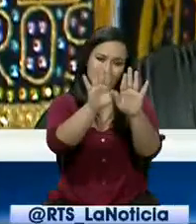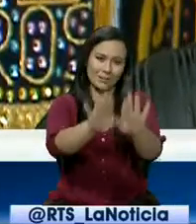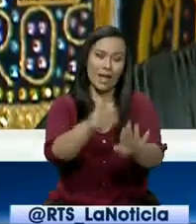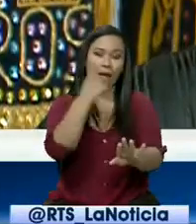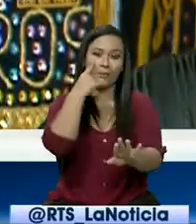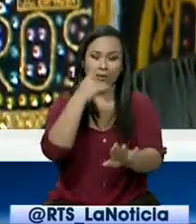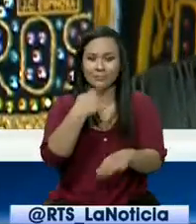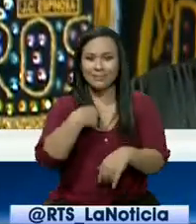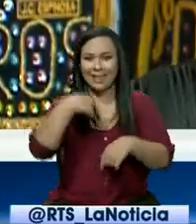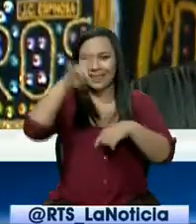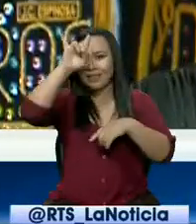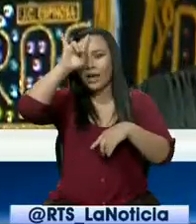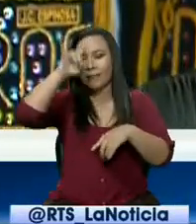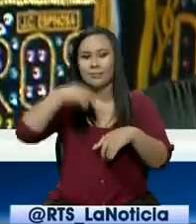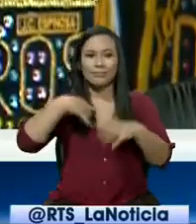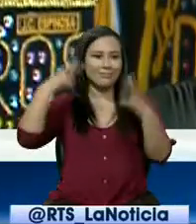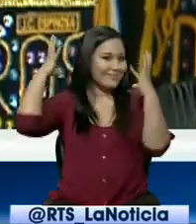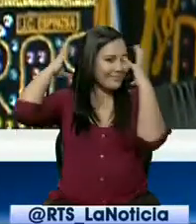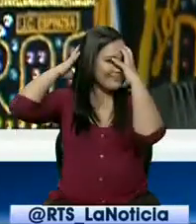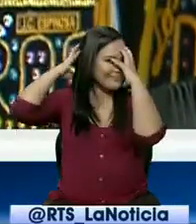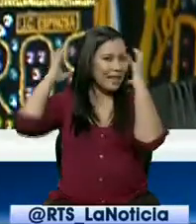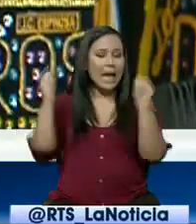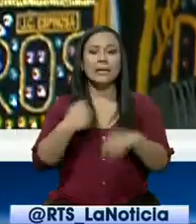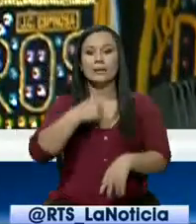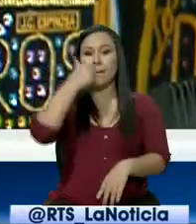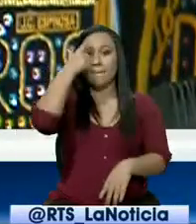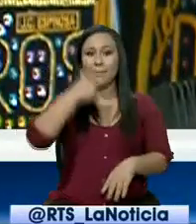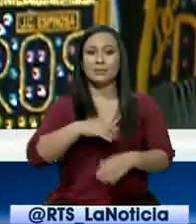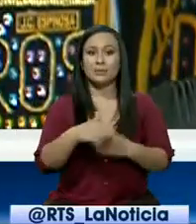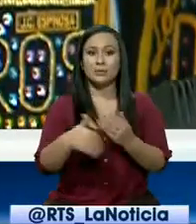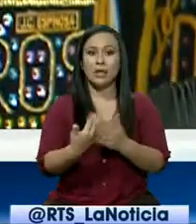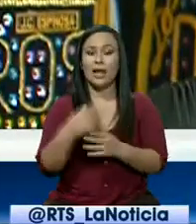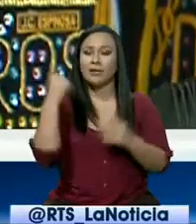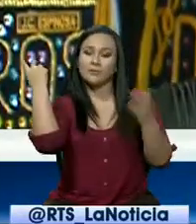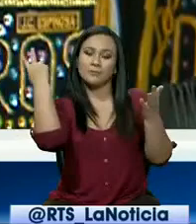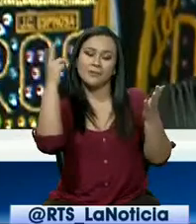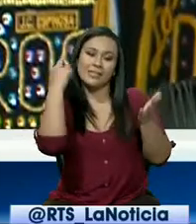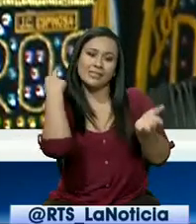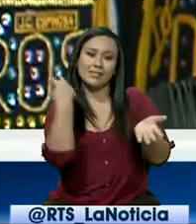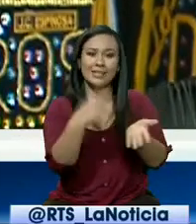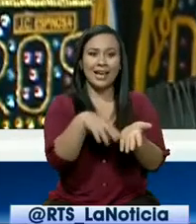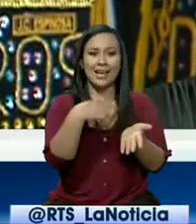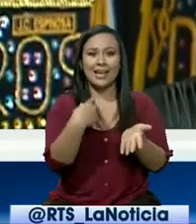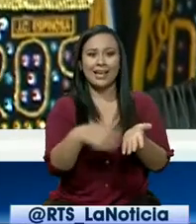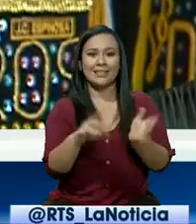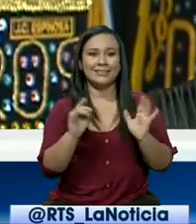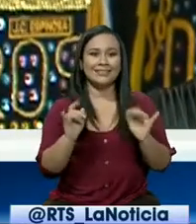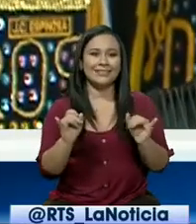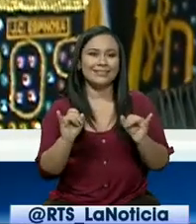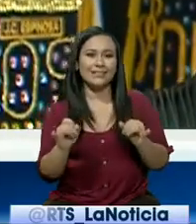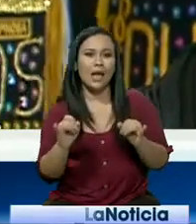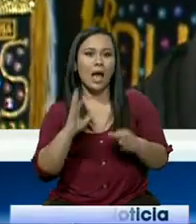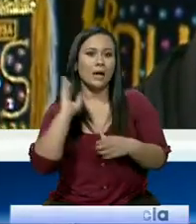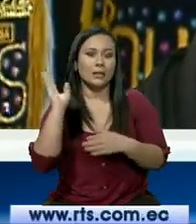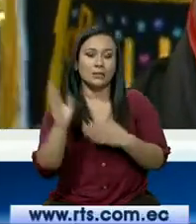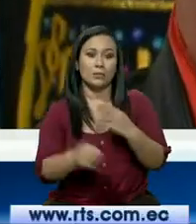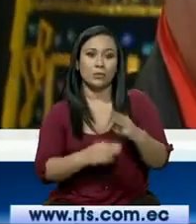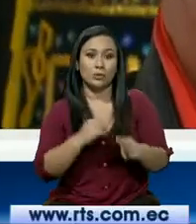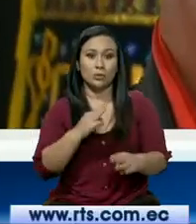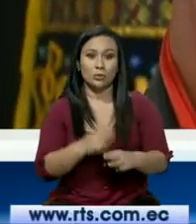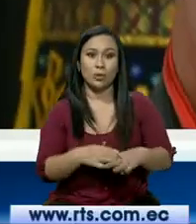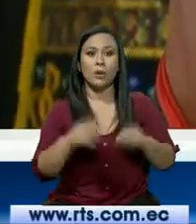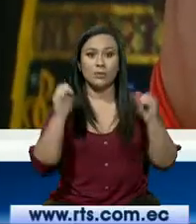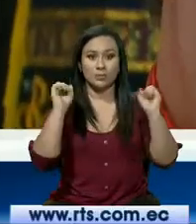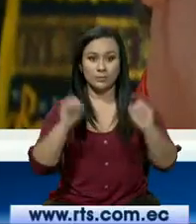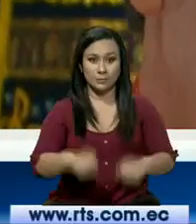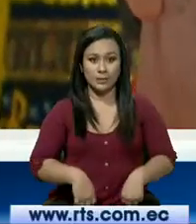el Diabluma es el único personaje de todas las celebraciones, inclusive a nivel mundial, que